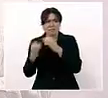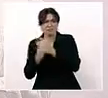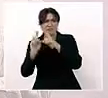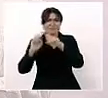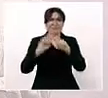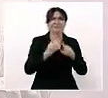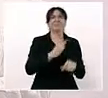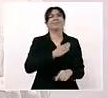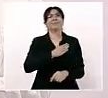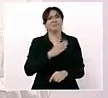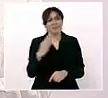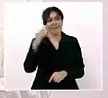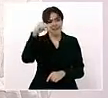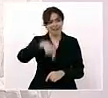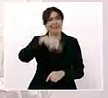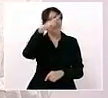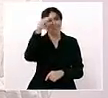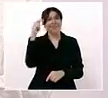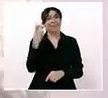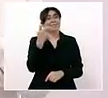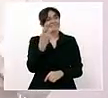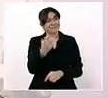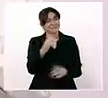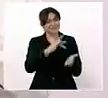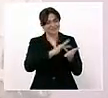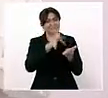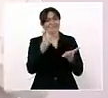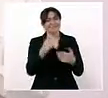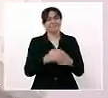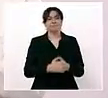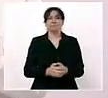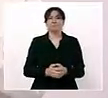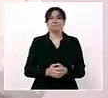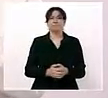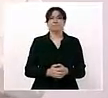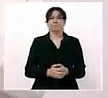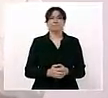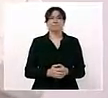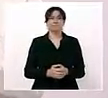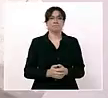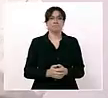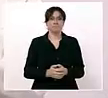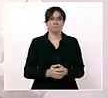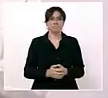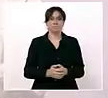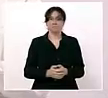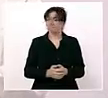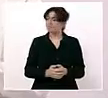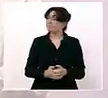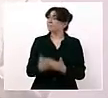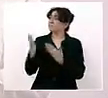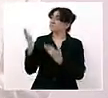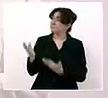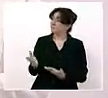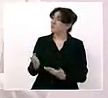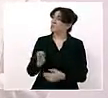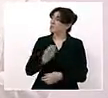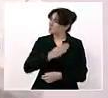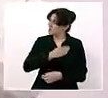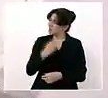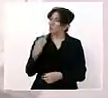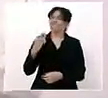en Nayarit. Toño es un buen gobernador